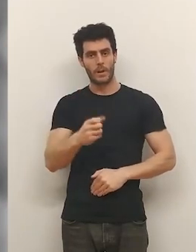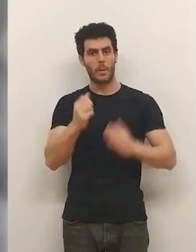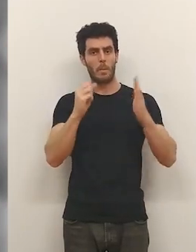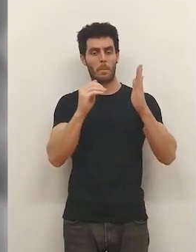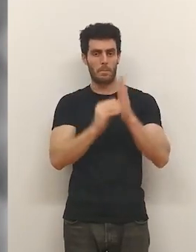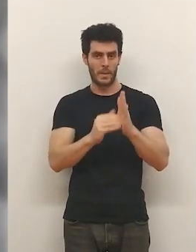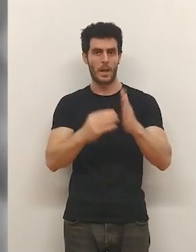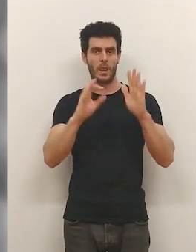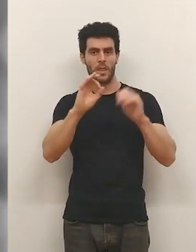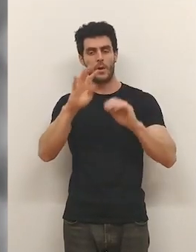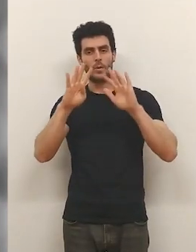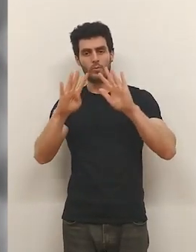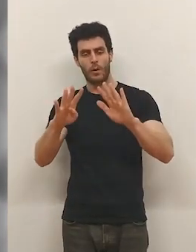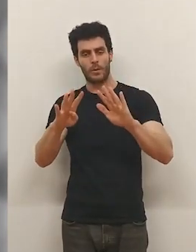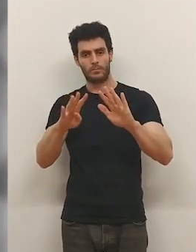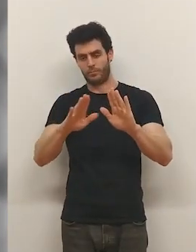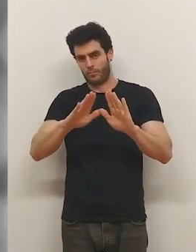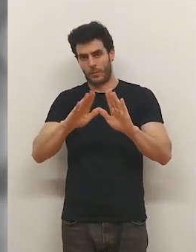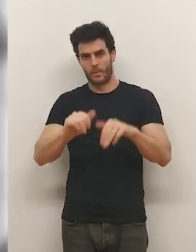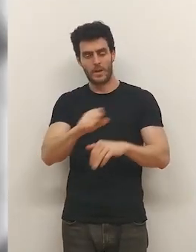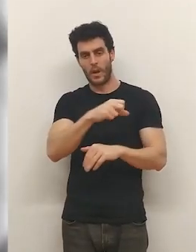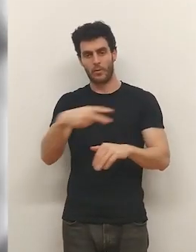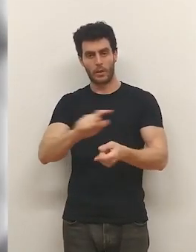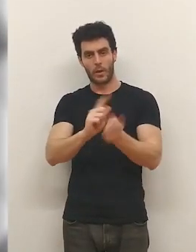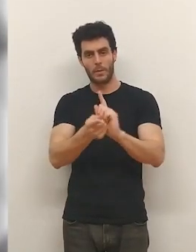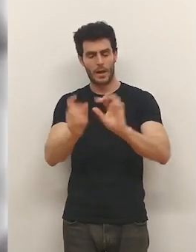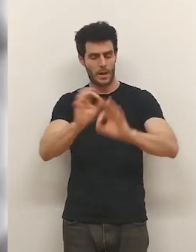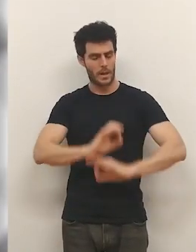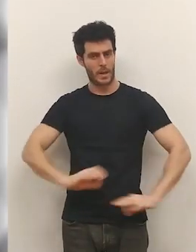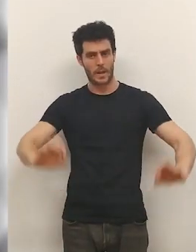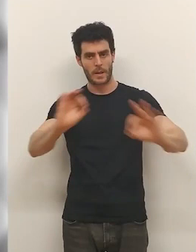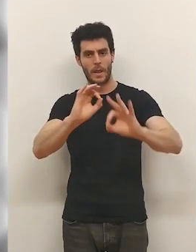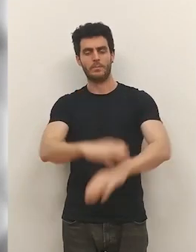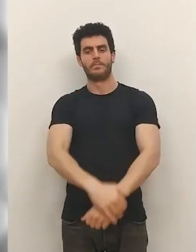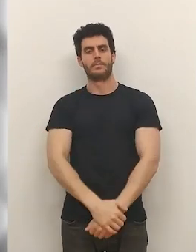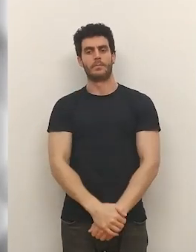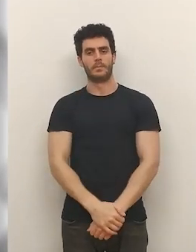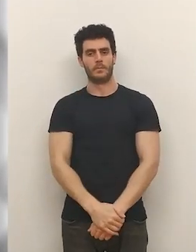1.009. El reparto de sufragios no altera el resultado del pasado domingo.